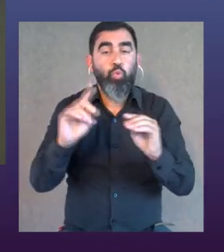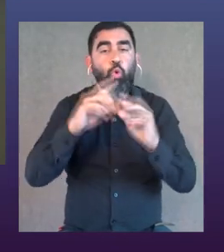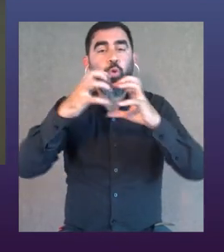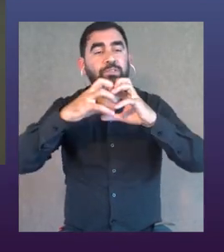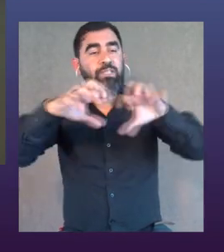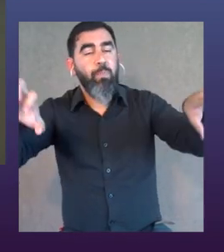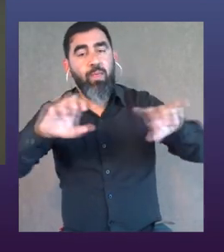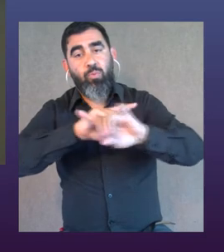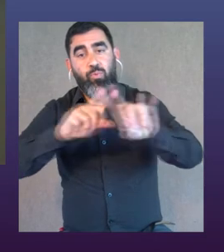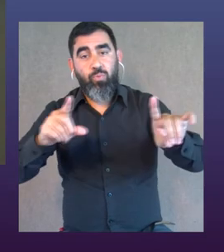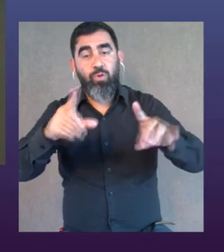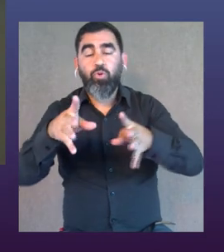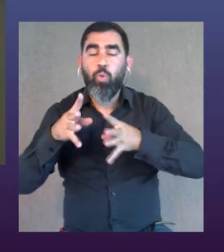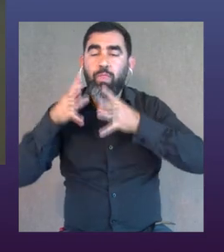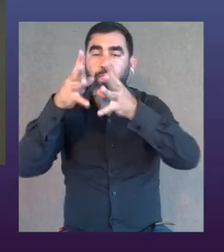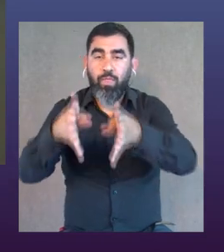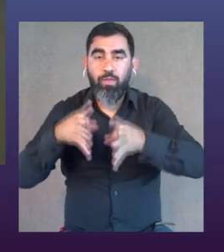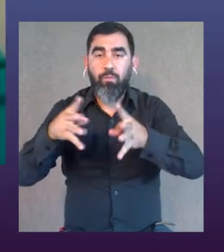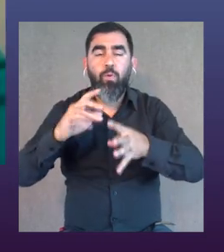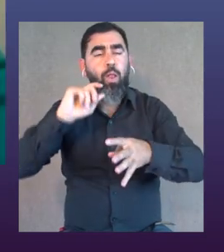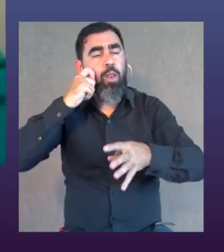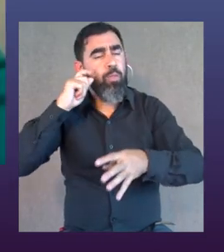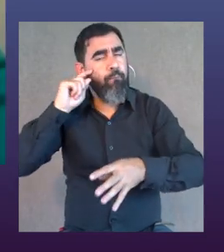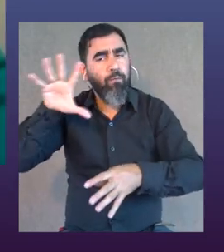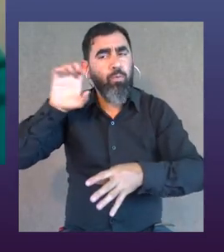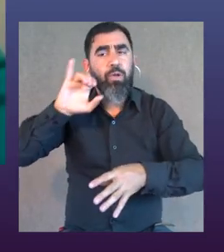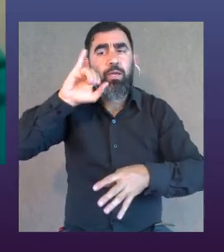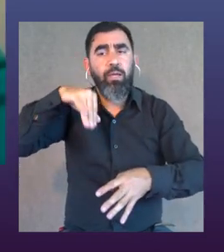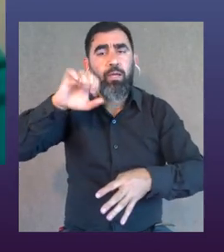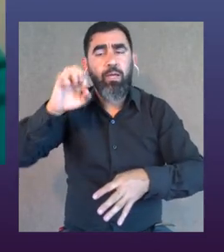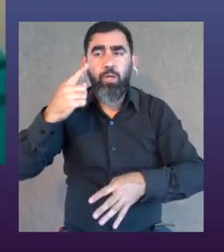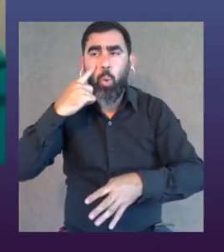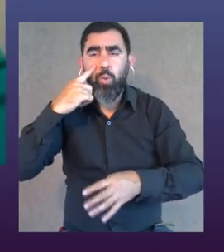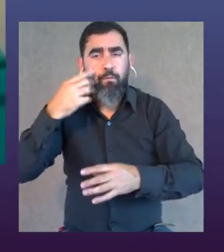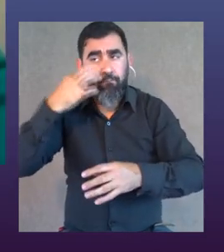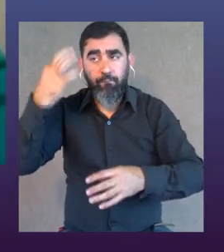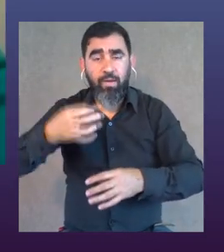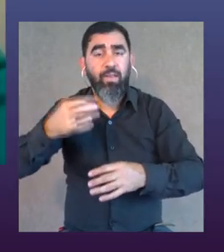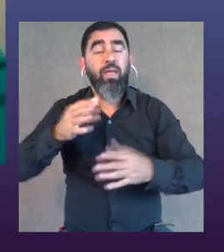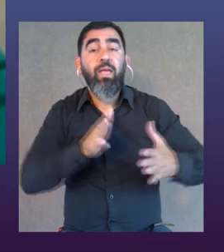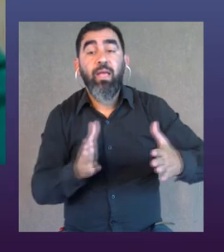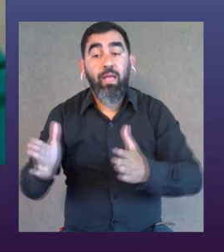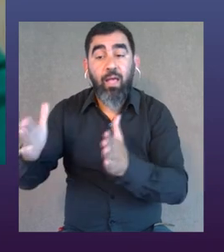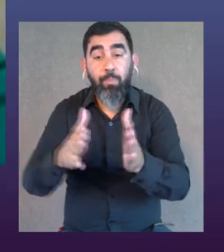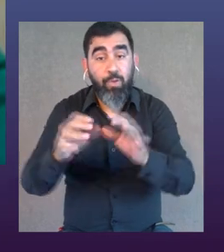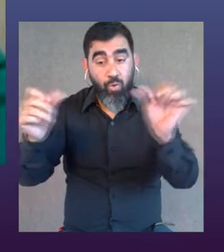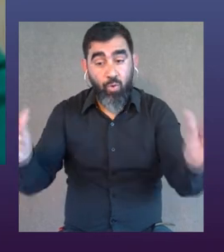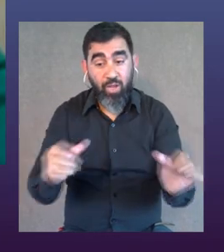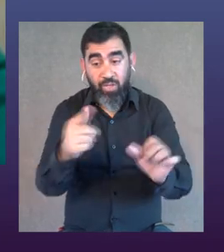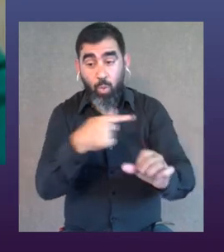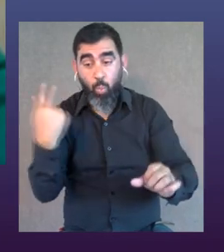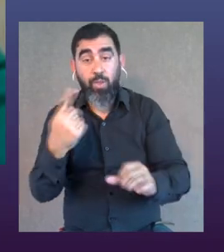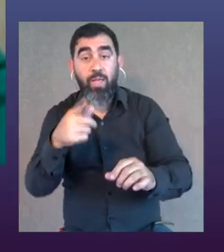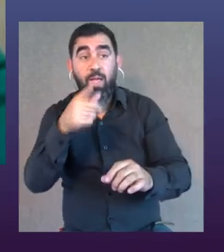uno de los principales desafíos, la verdad que es un lujo escucharte Inés y conocer más de primera mano el camino que